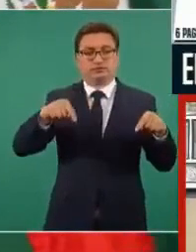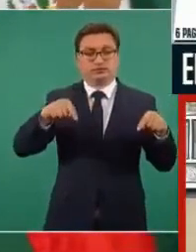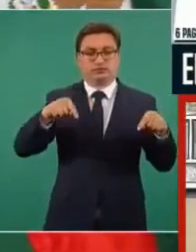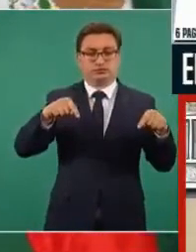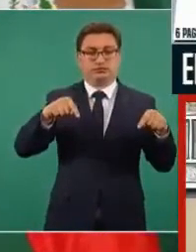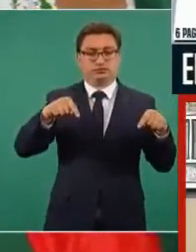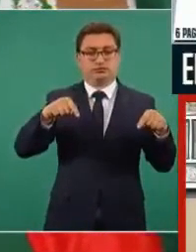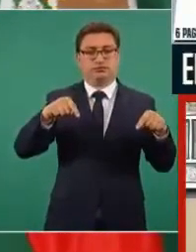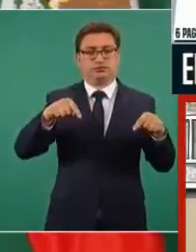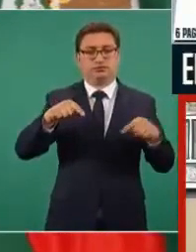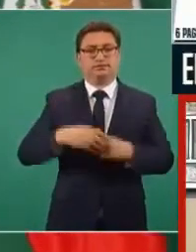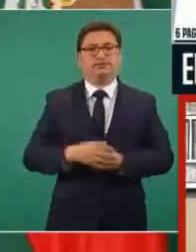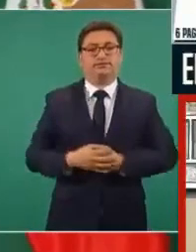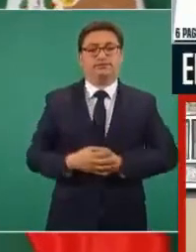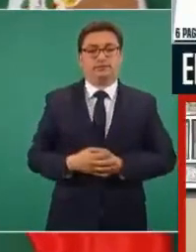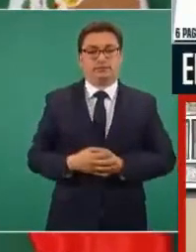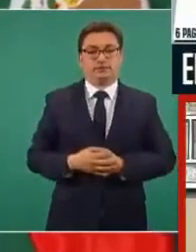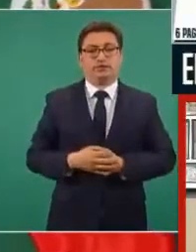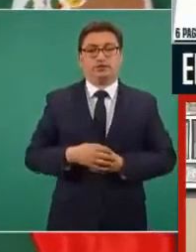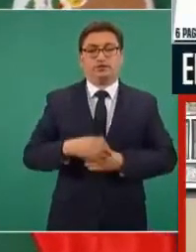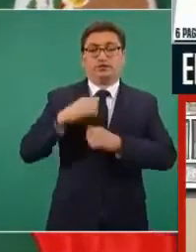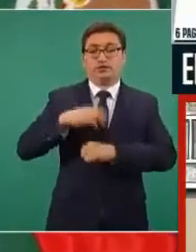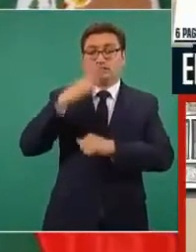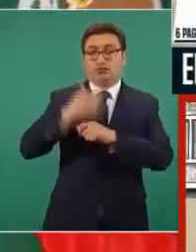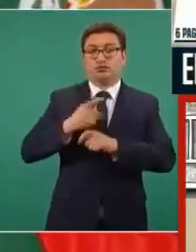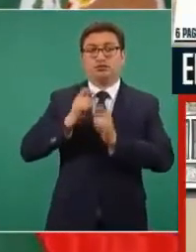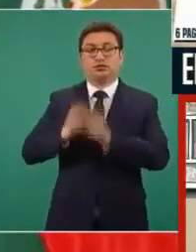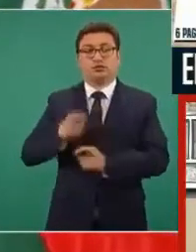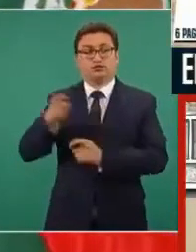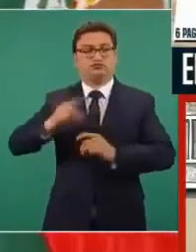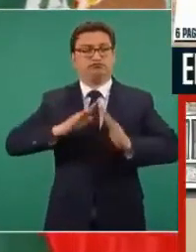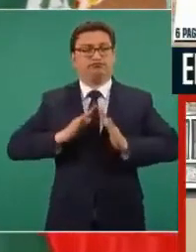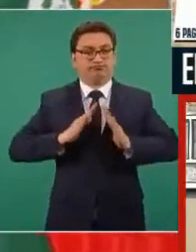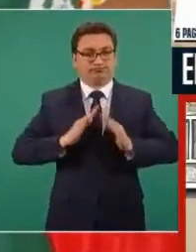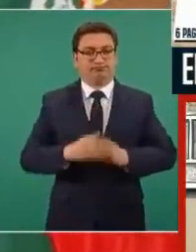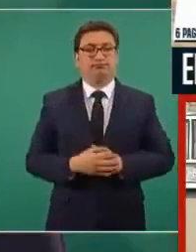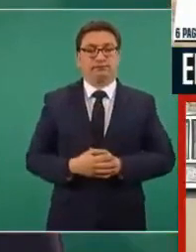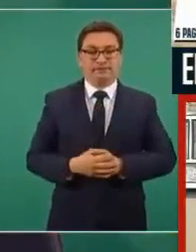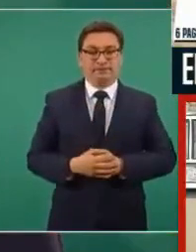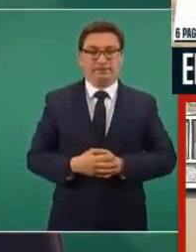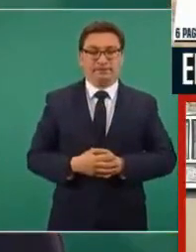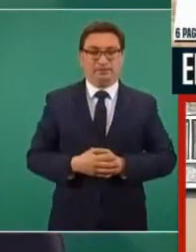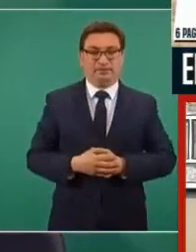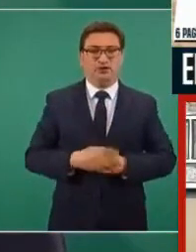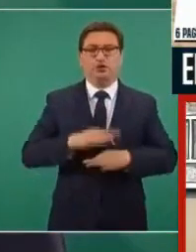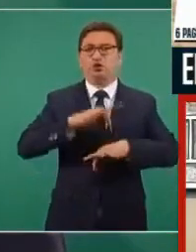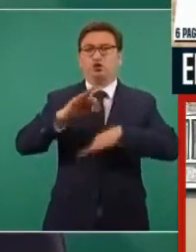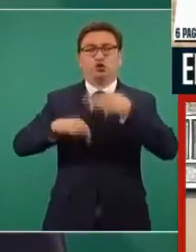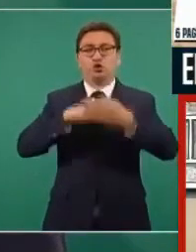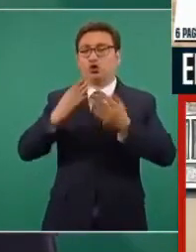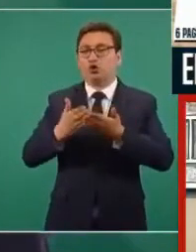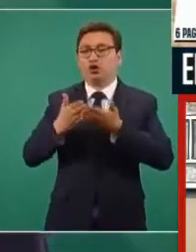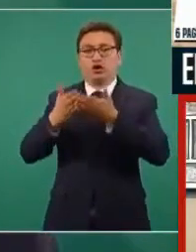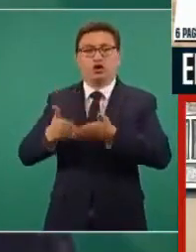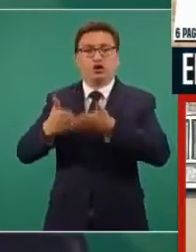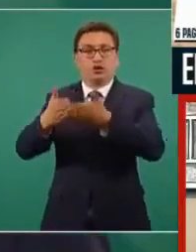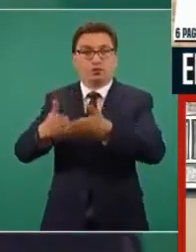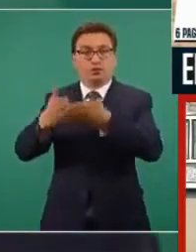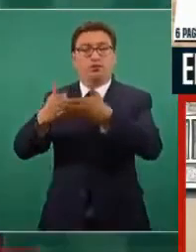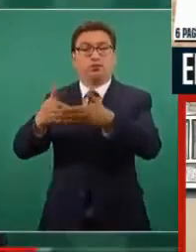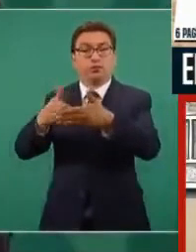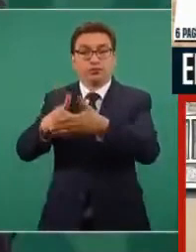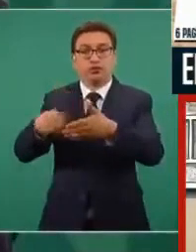a cargo de la Secretaría de Defensa. Y todas las aduanas de los puertos